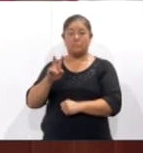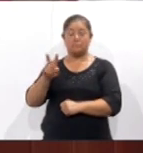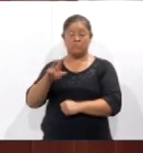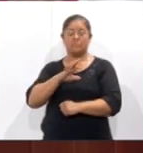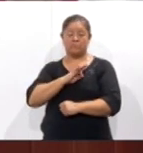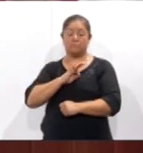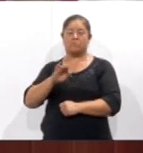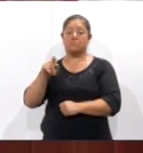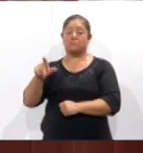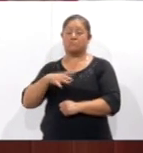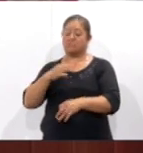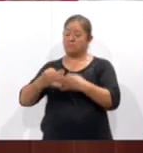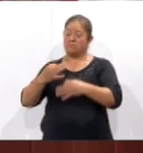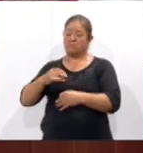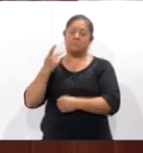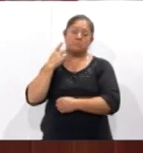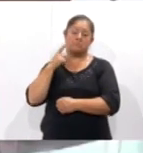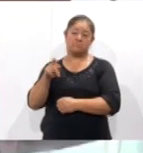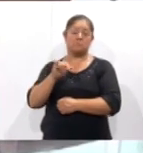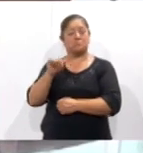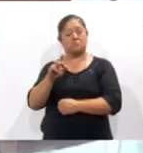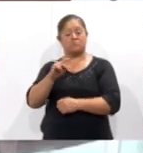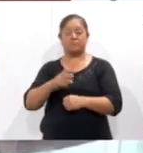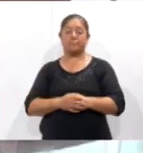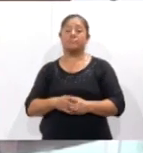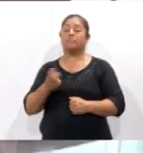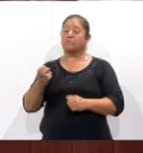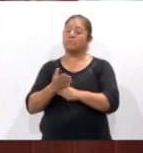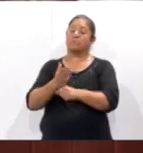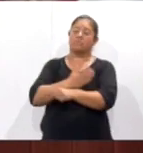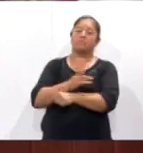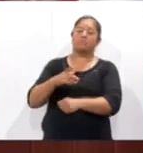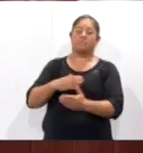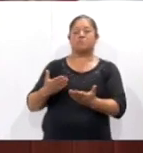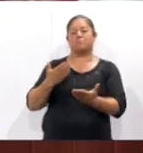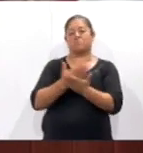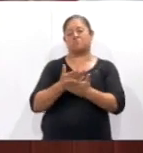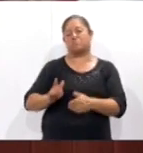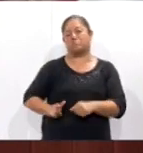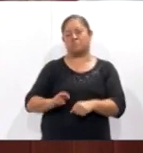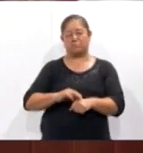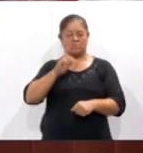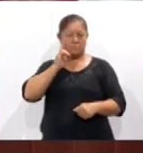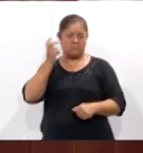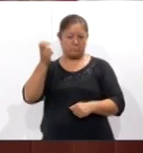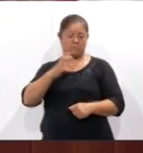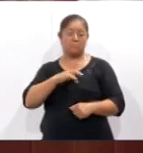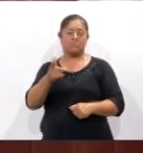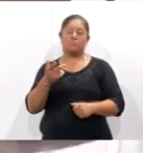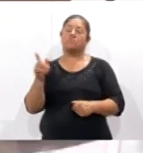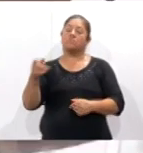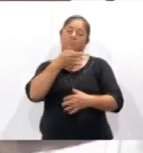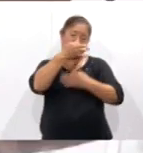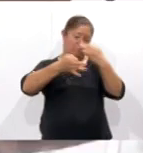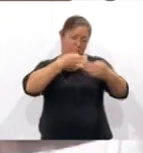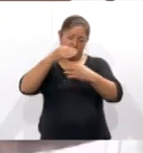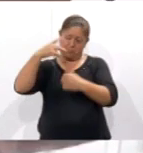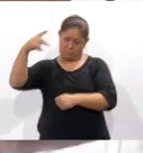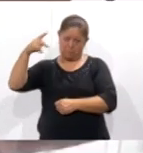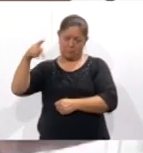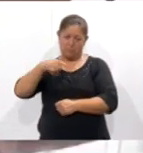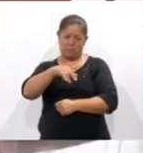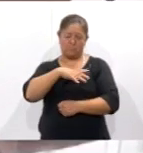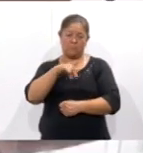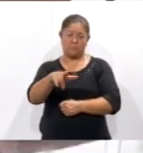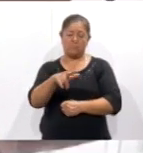Previamente, en esta misma sesión, el Pleno avaló solicitar a la titular del Ejecutivo local promover en aras de su competencia una misión